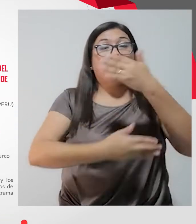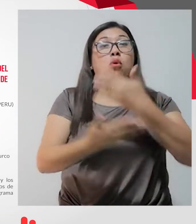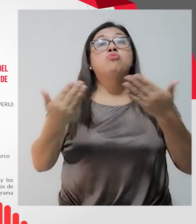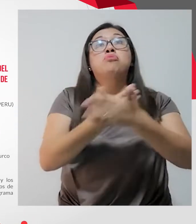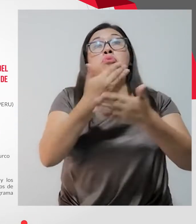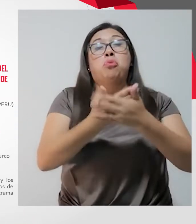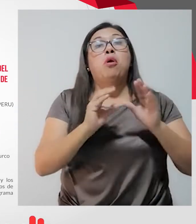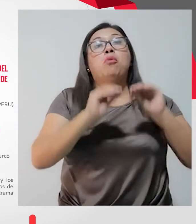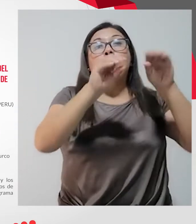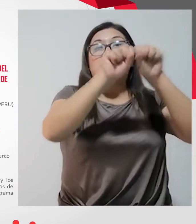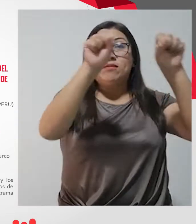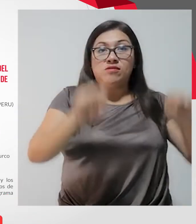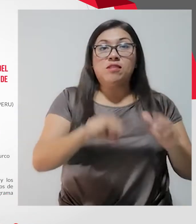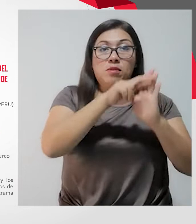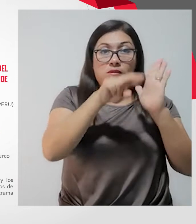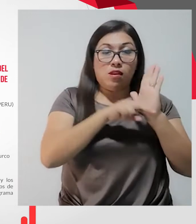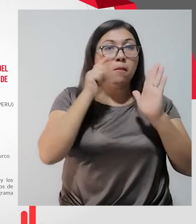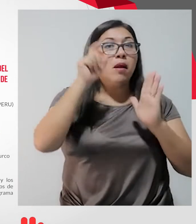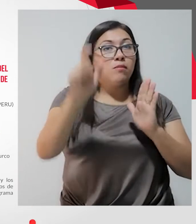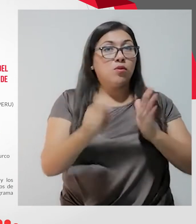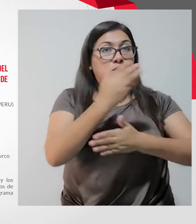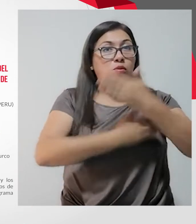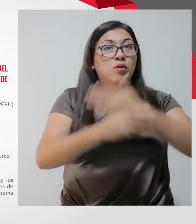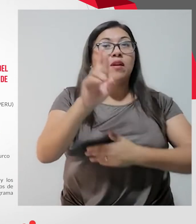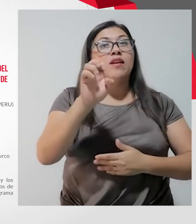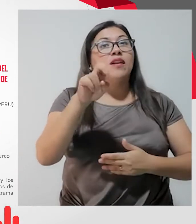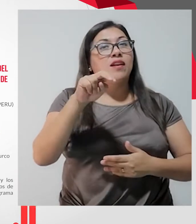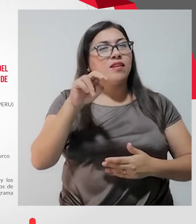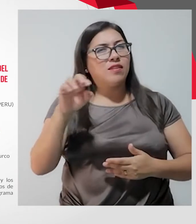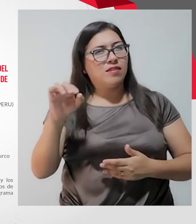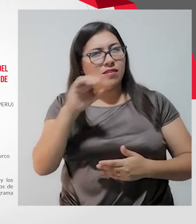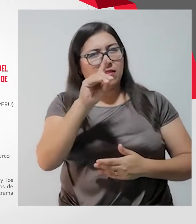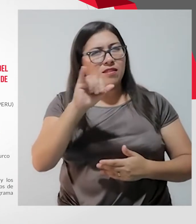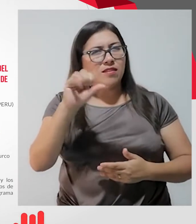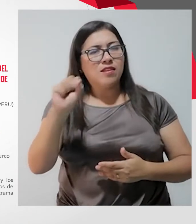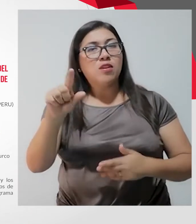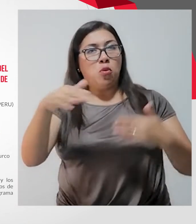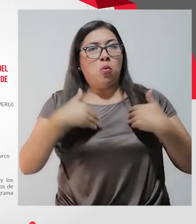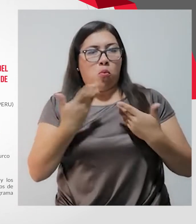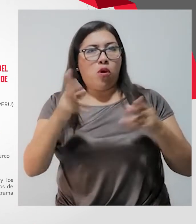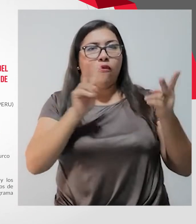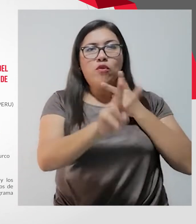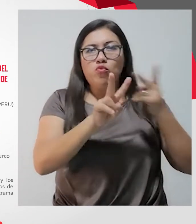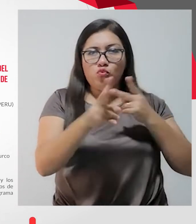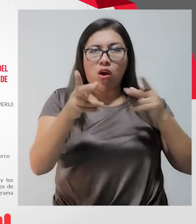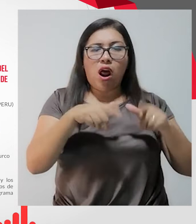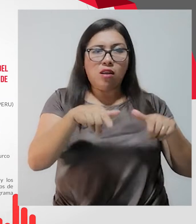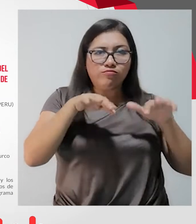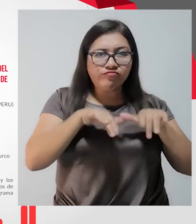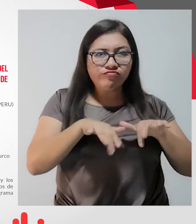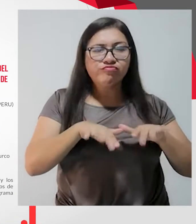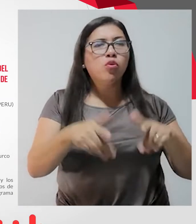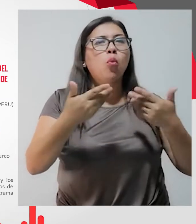el sistema de registro de personas con discapacidad Redis, que pueden ustedes inscribirse virtualmente